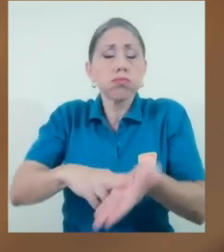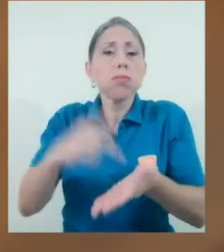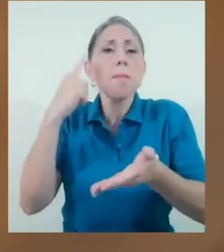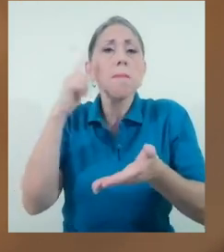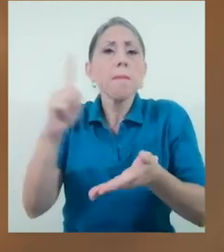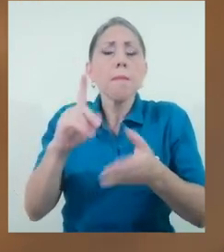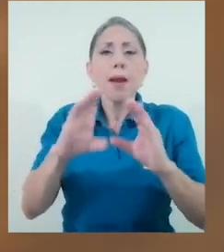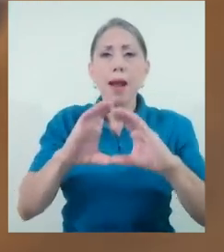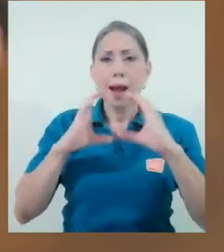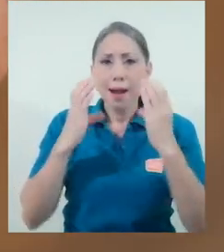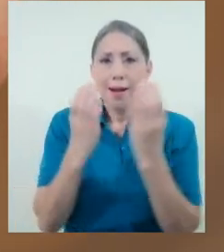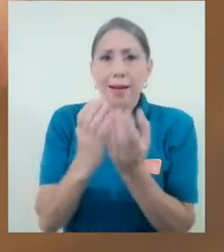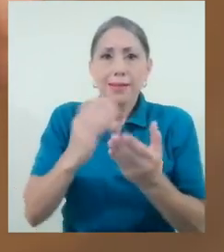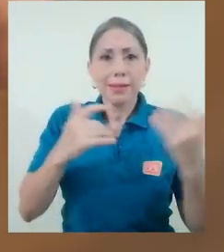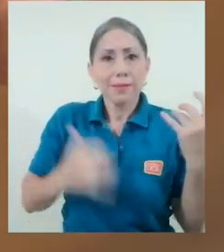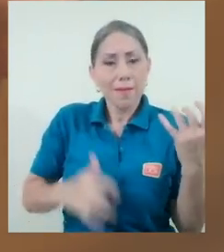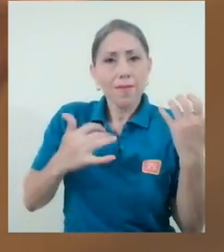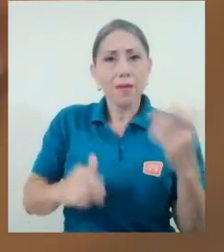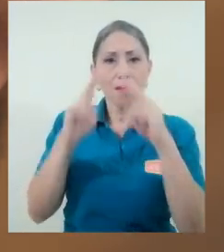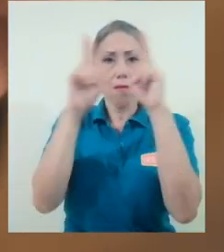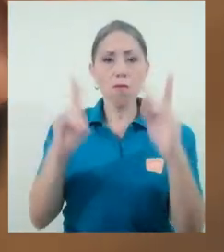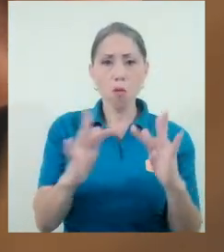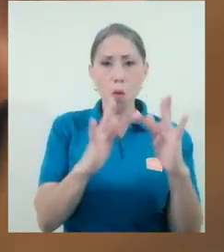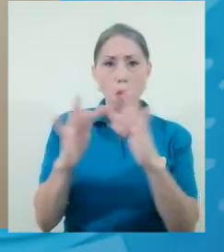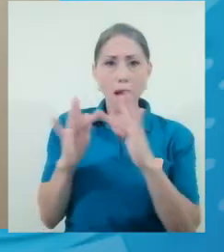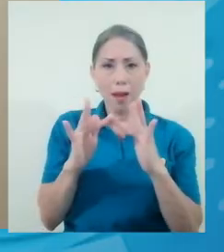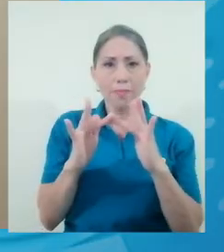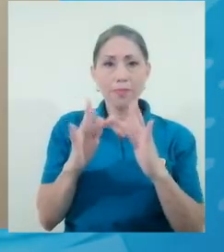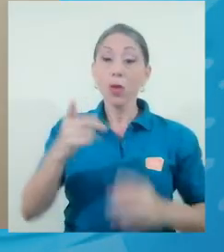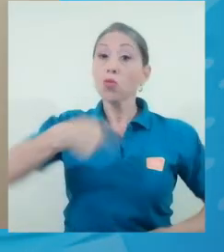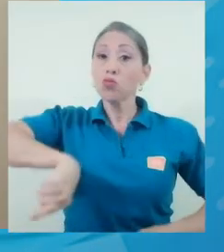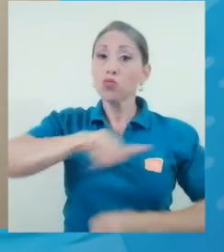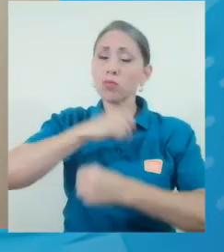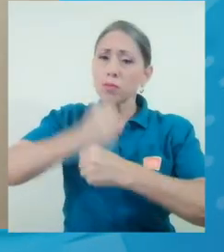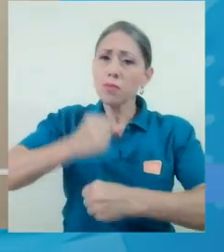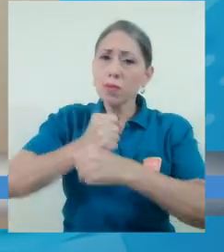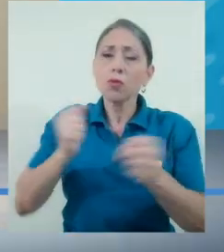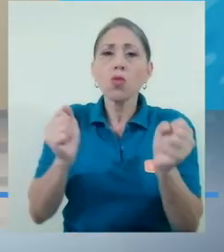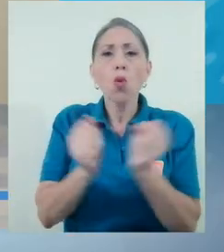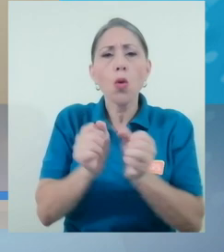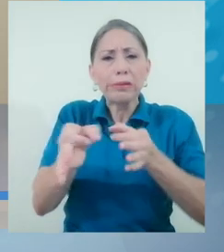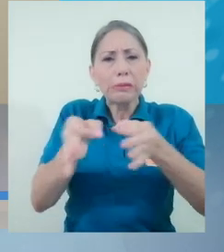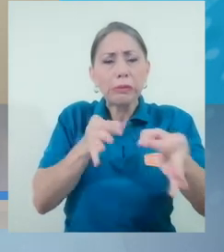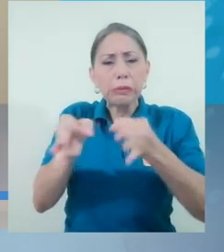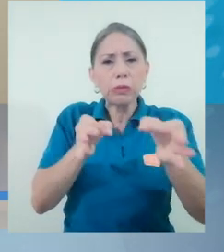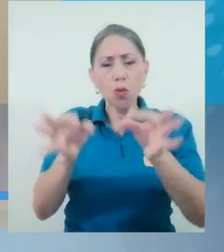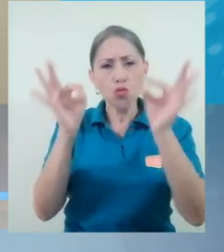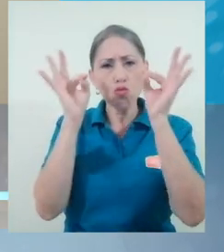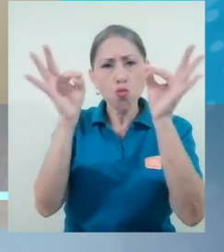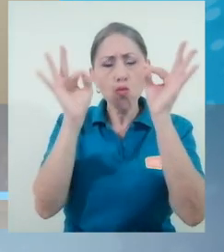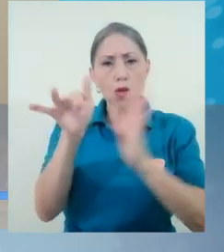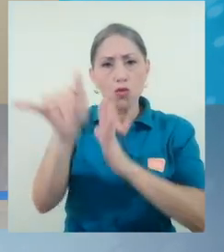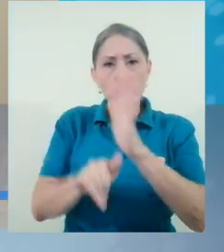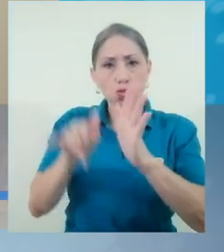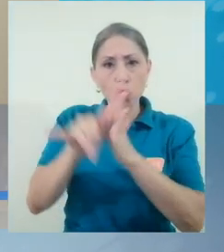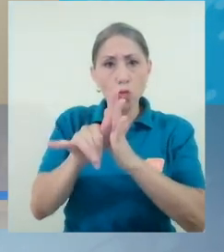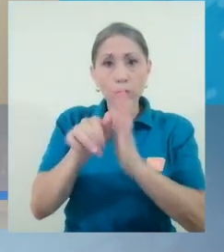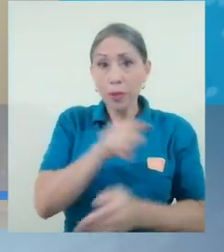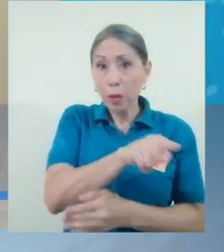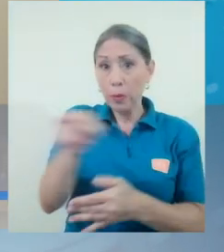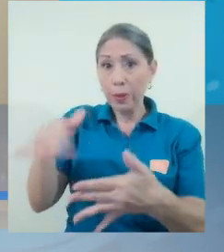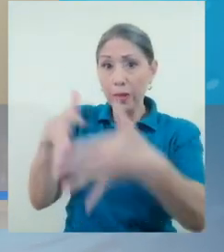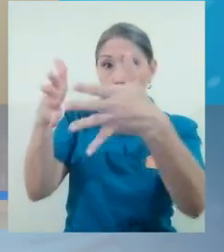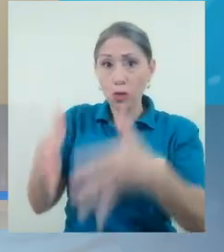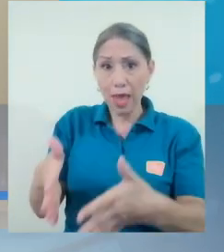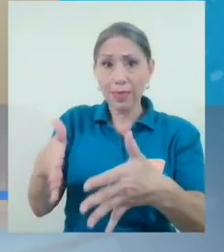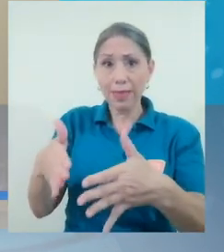abierta para llevar clases de guitarra online. Hemos trabajado a través de tutoriales de YouTube, insumos que envían los